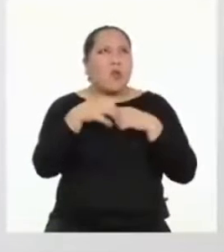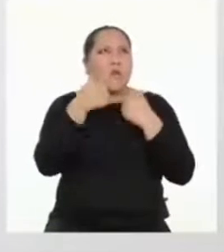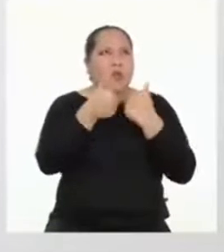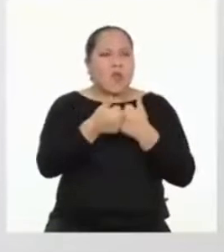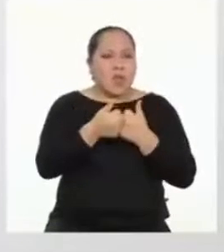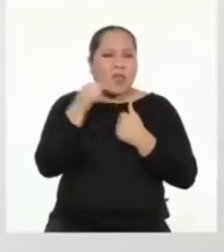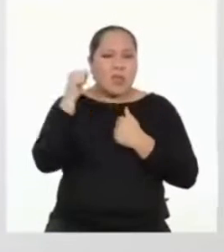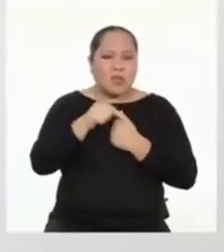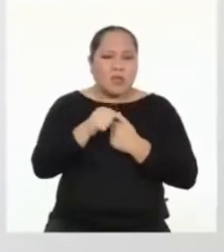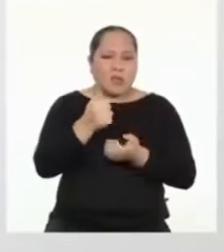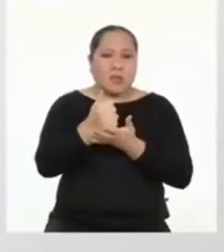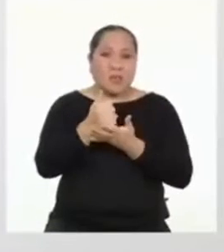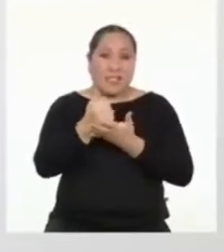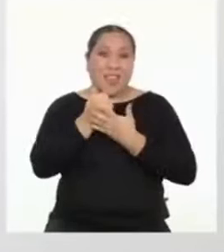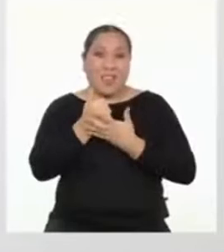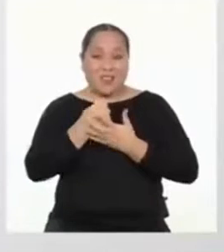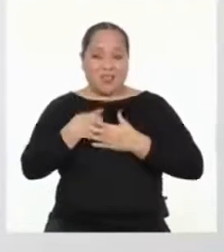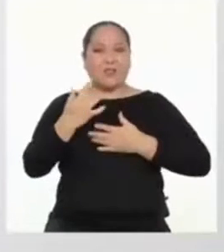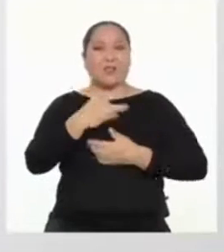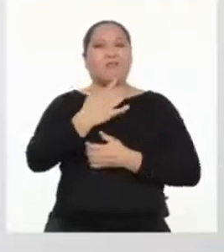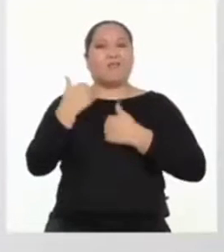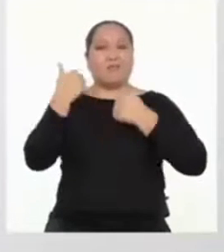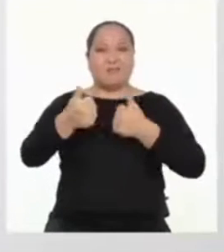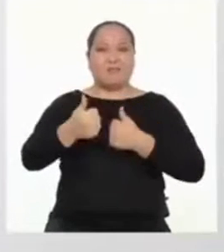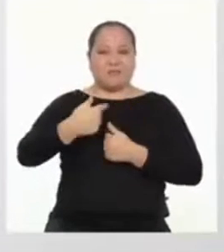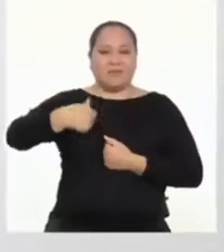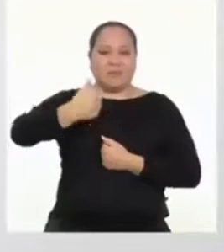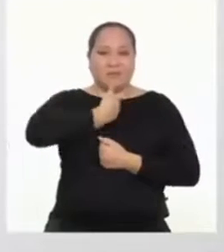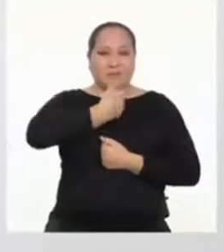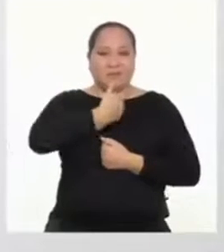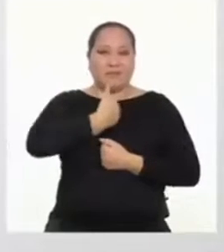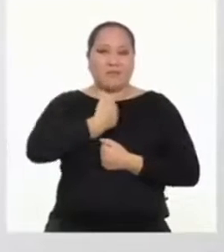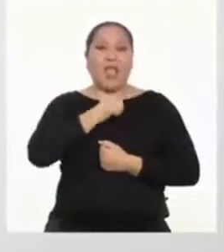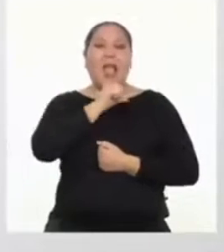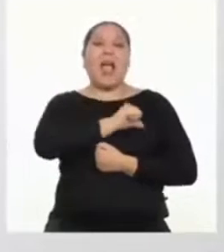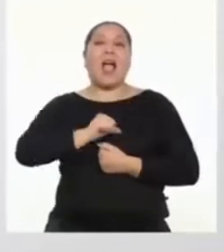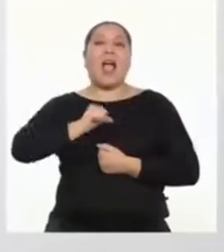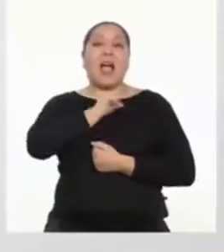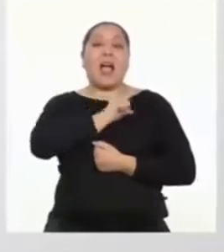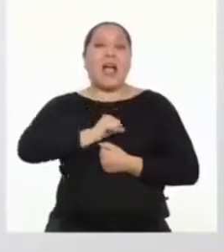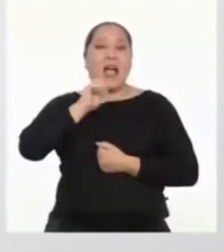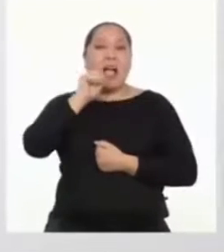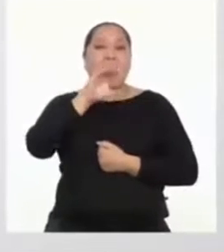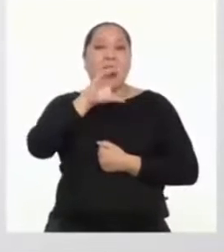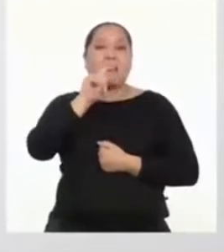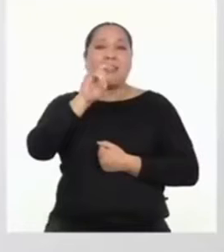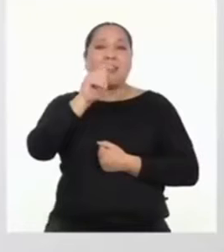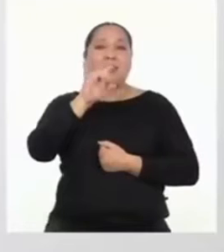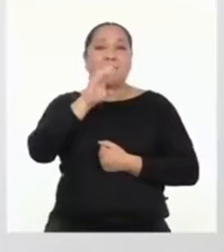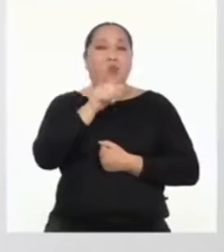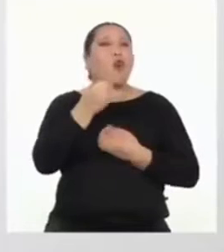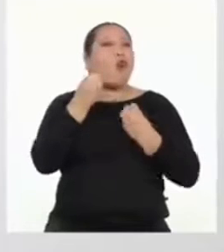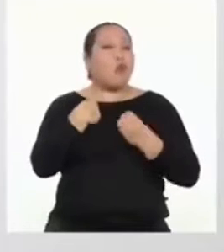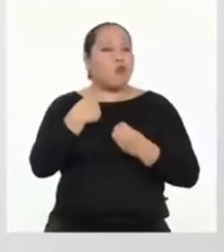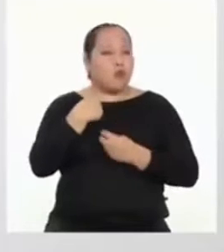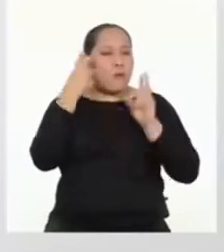nos ayuda a reforzar nuestra seguridad en nosotros. La actitud, la cara que le ponemos a